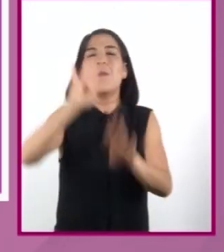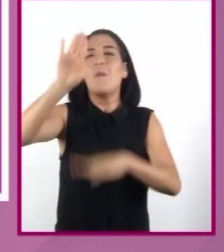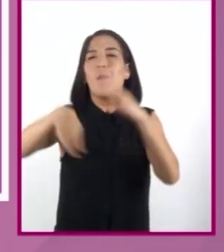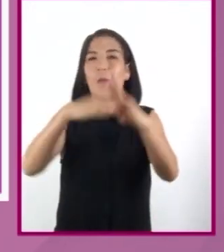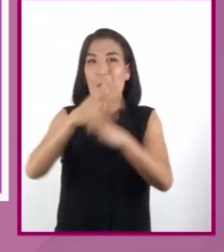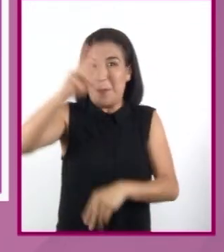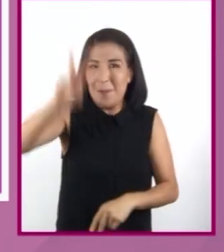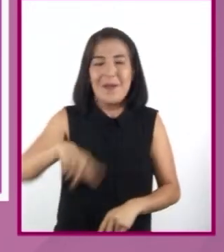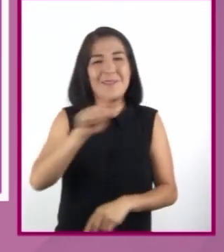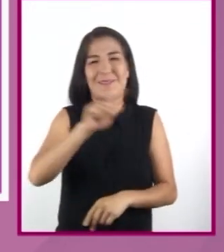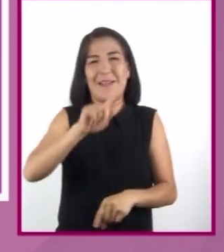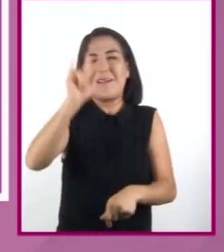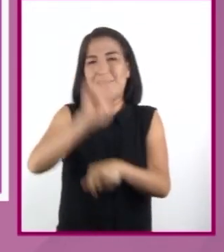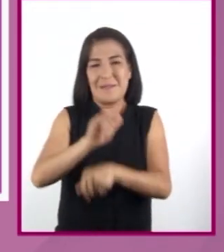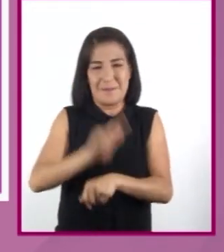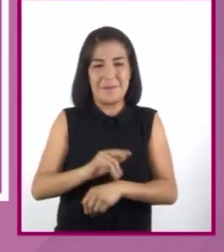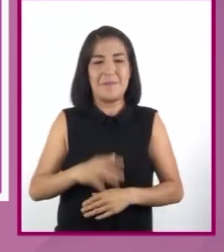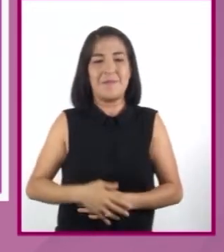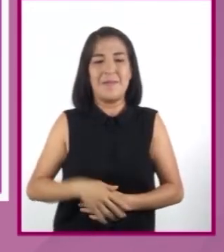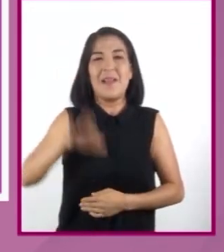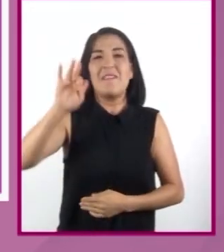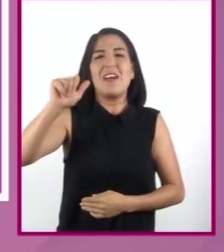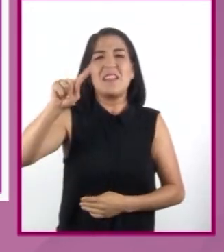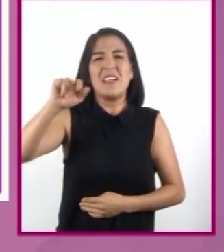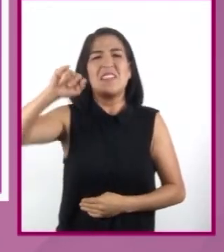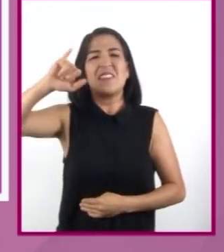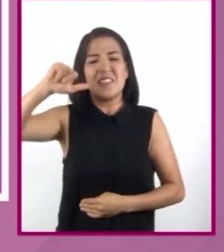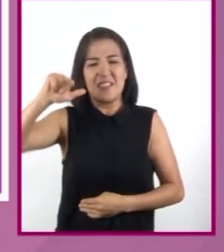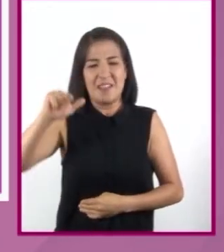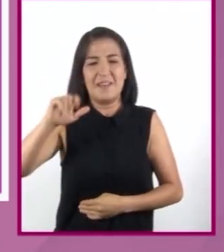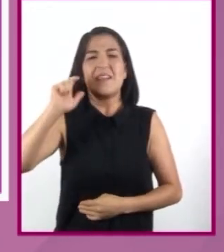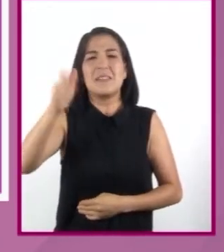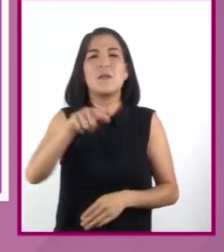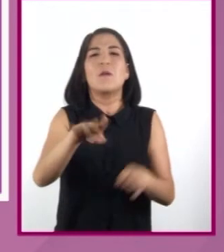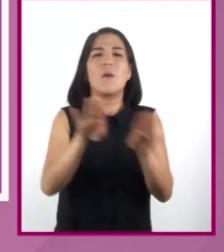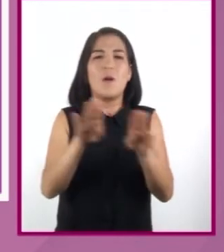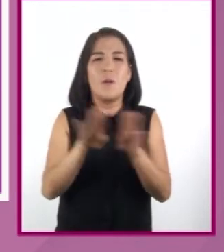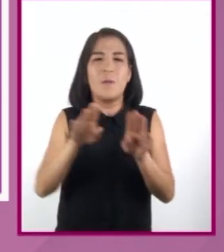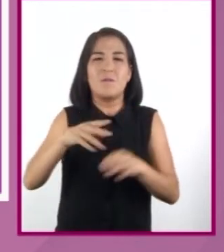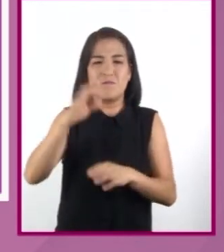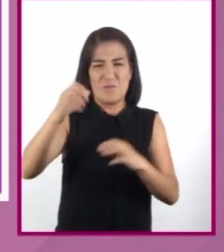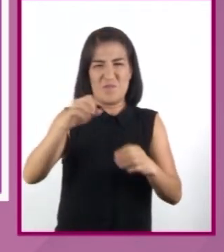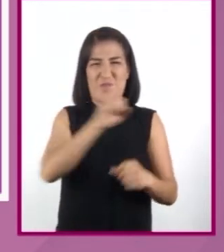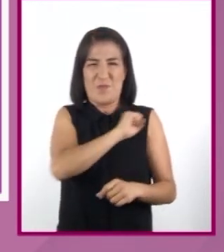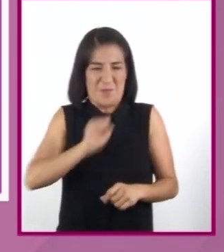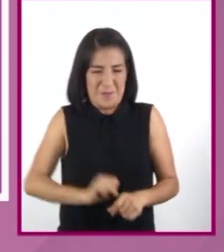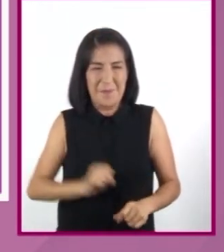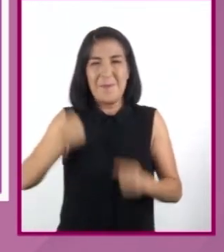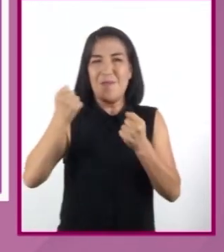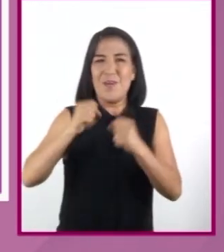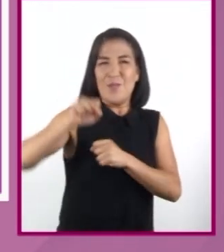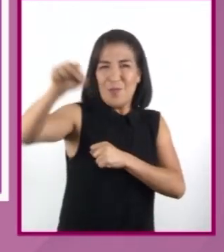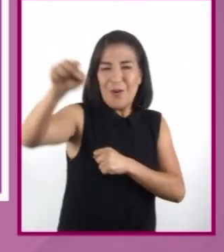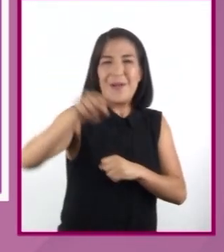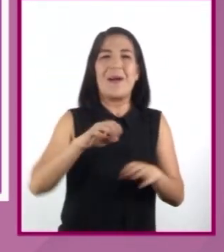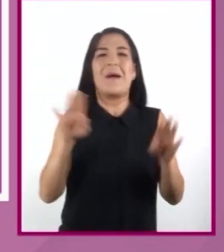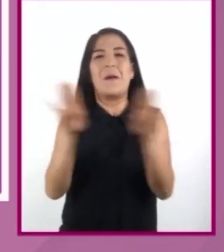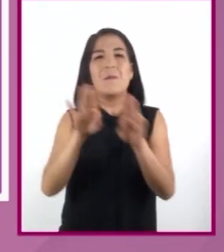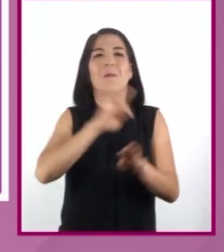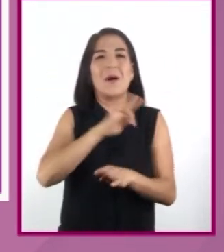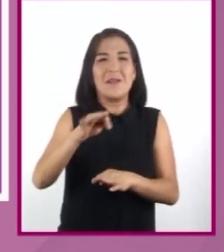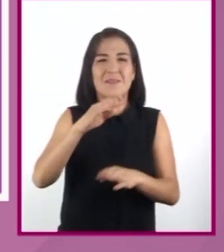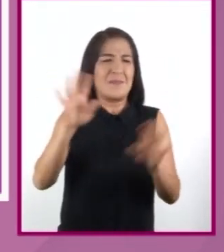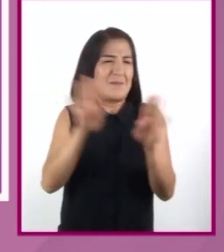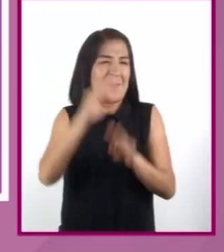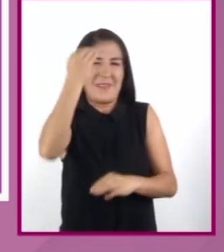irreal. Fantástico Sus personajes tienen poderes extraordinarios y los ambientes en que se desenvuelven son